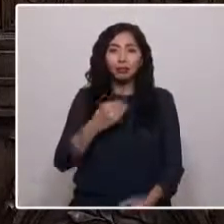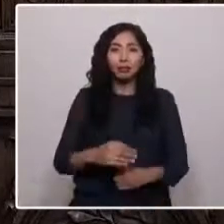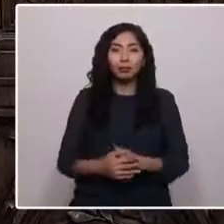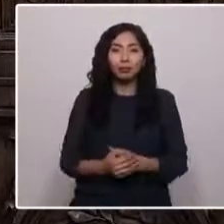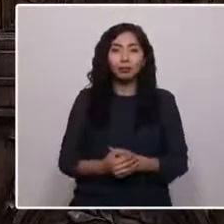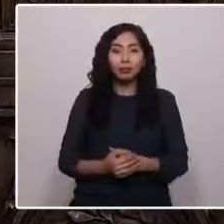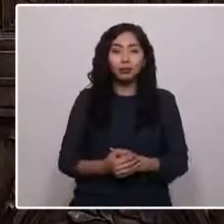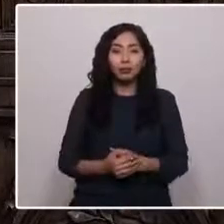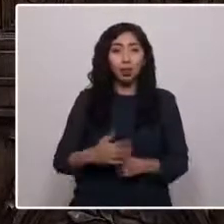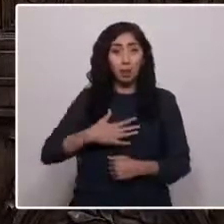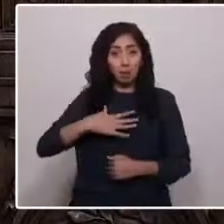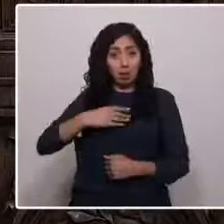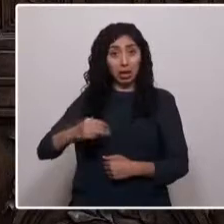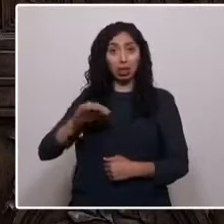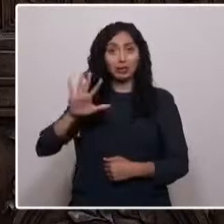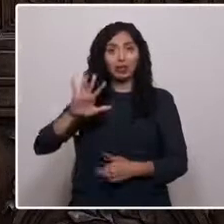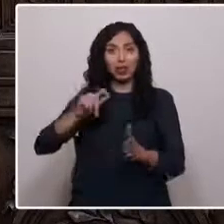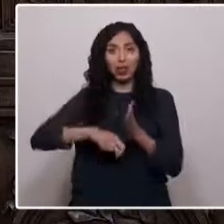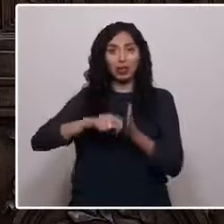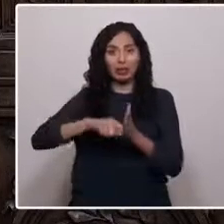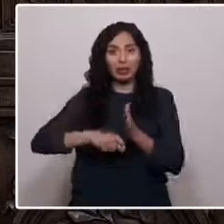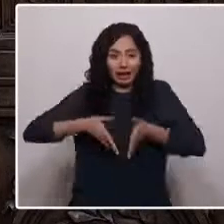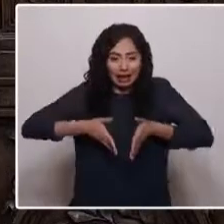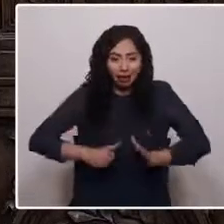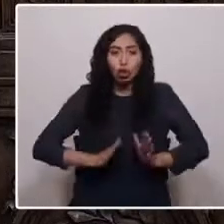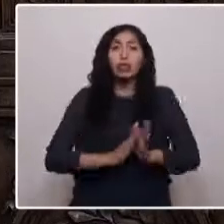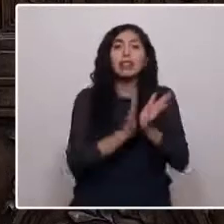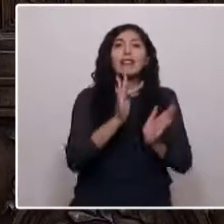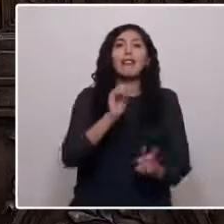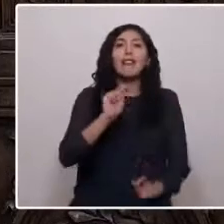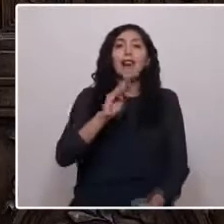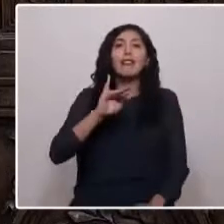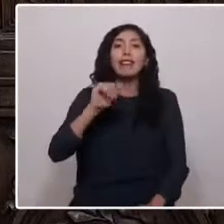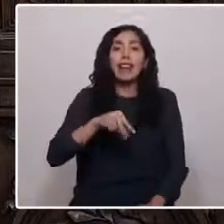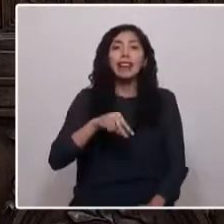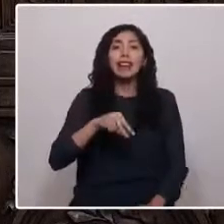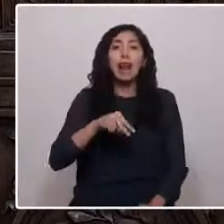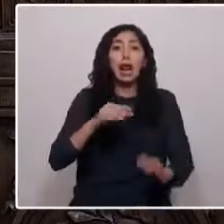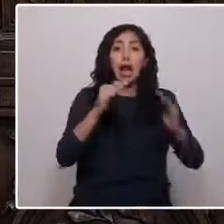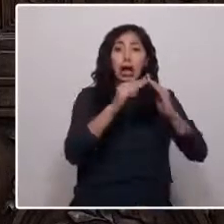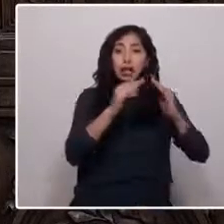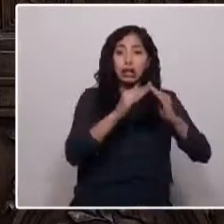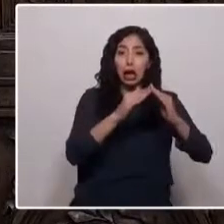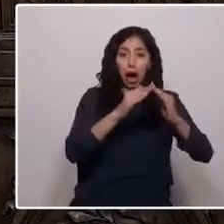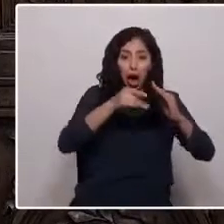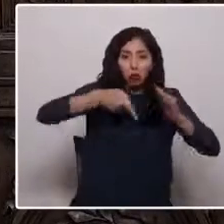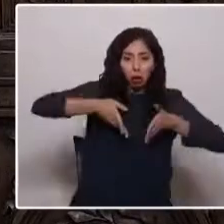Mi hijo de cinco meses que nació en San Fabián, en su casa, a través de un parto respetado.